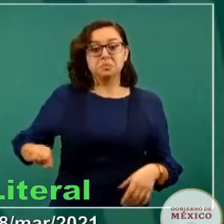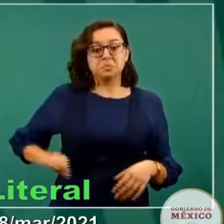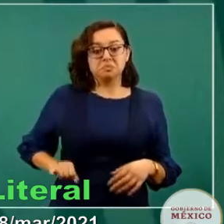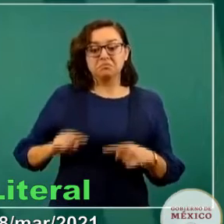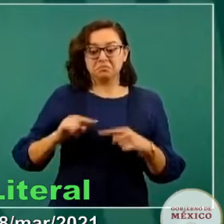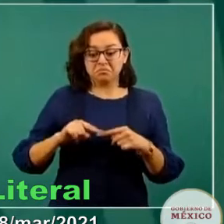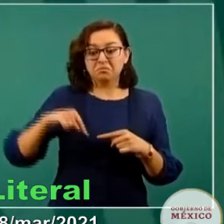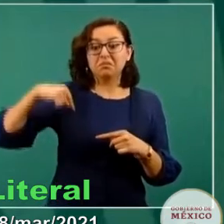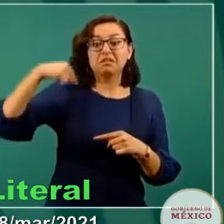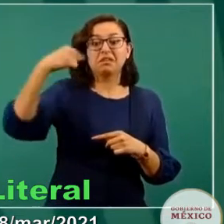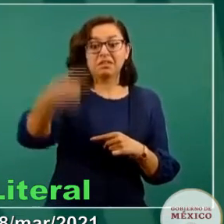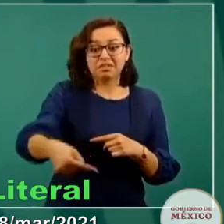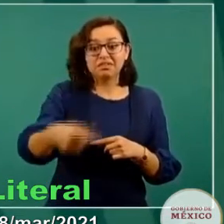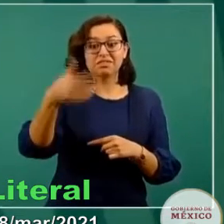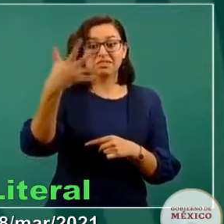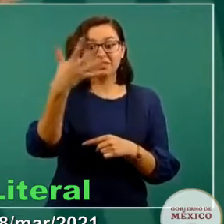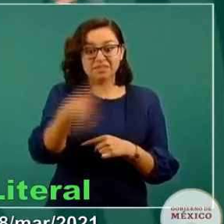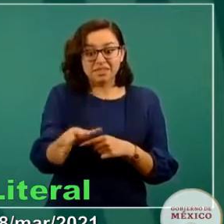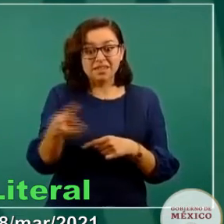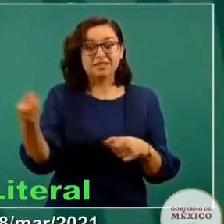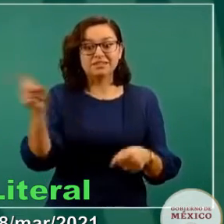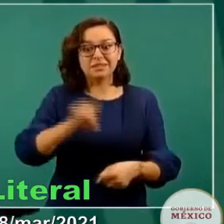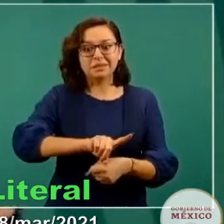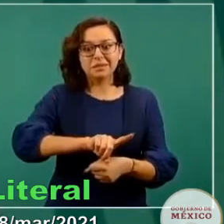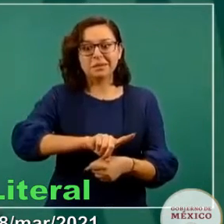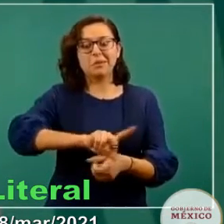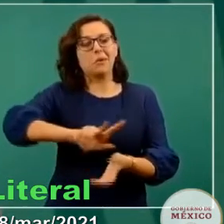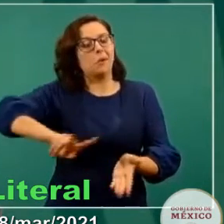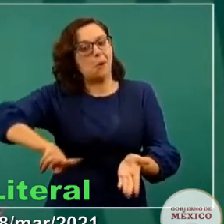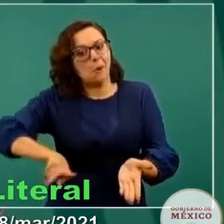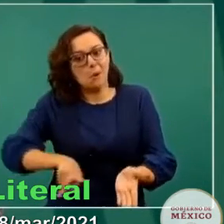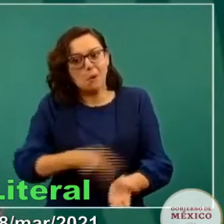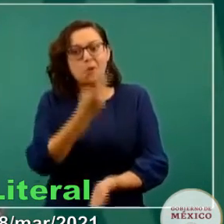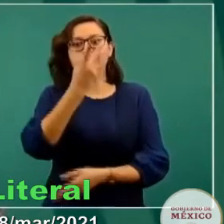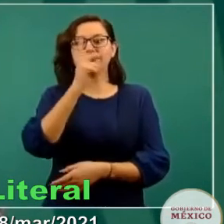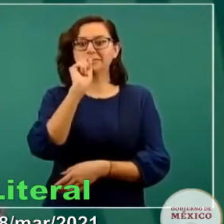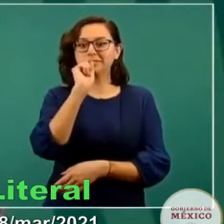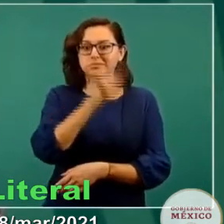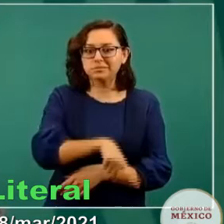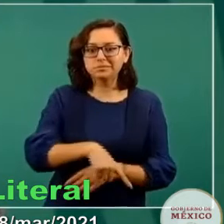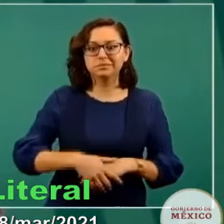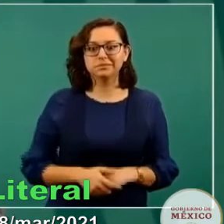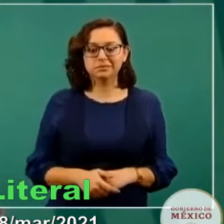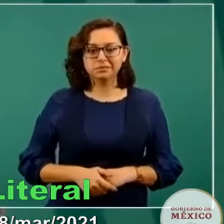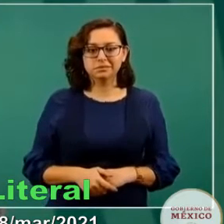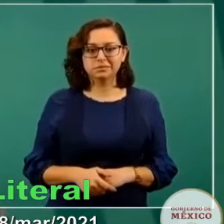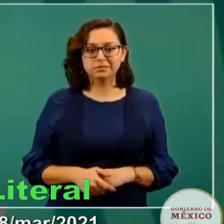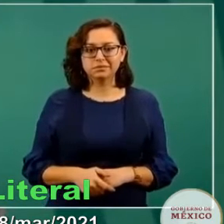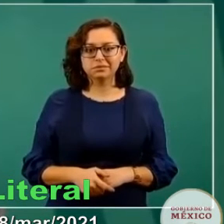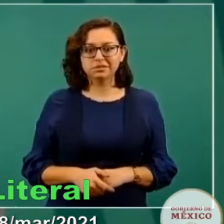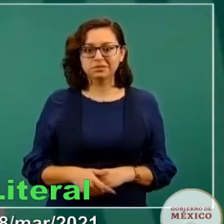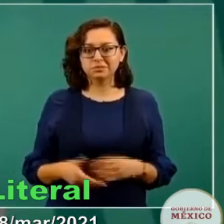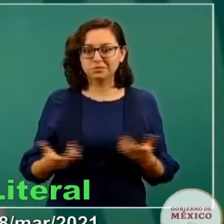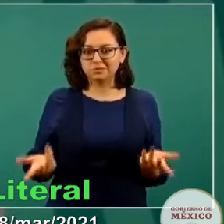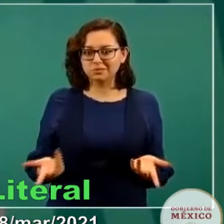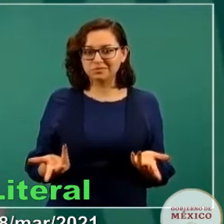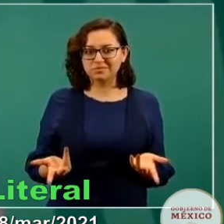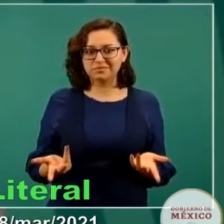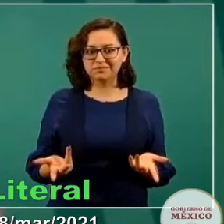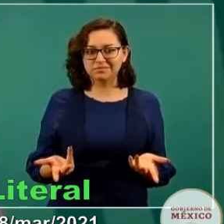fue generalizar su fallo,